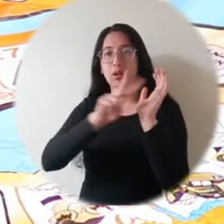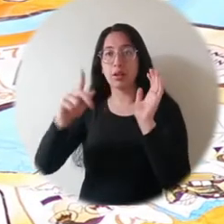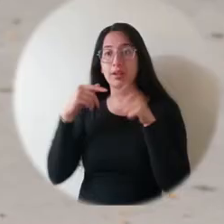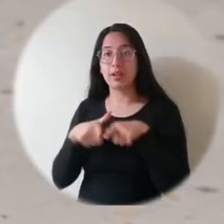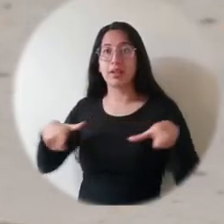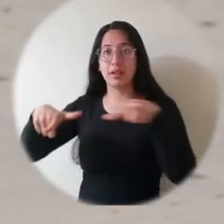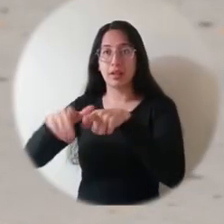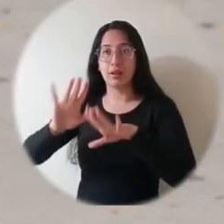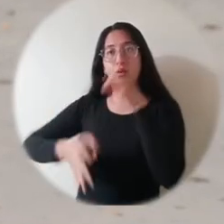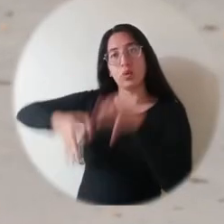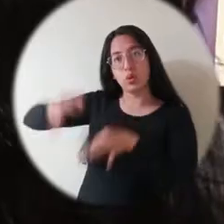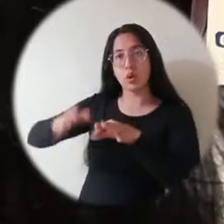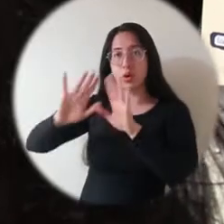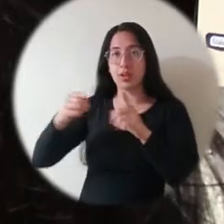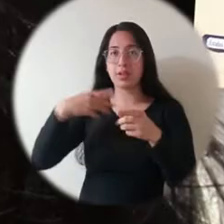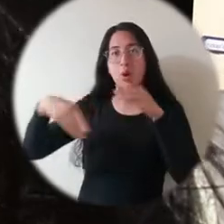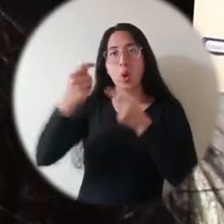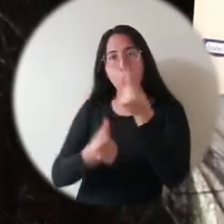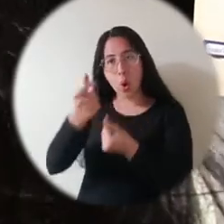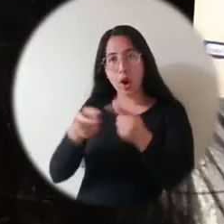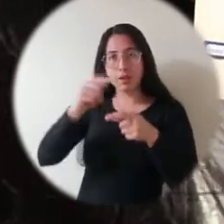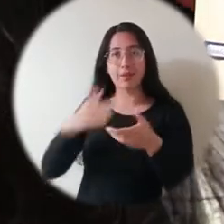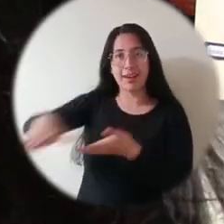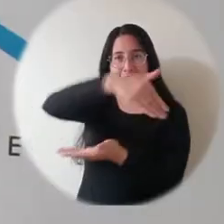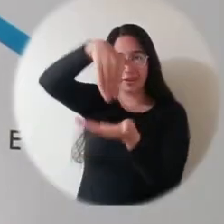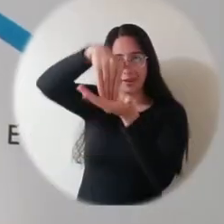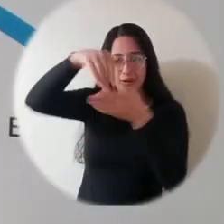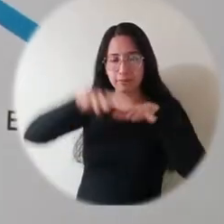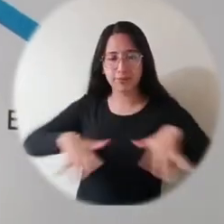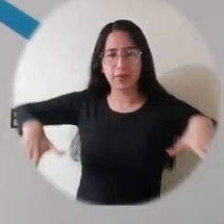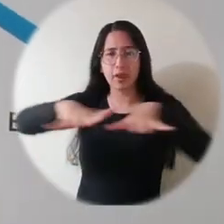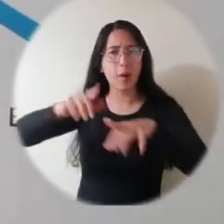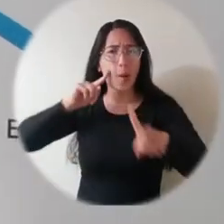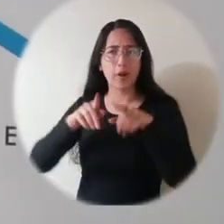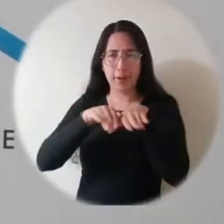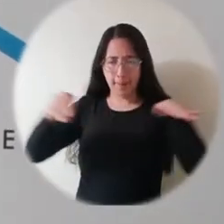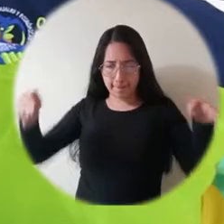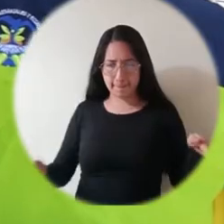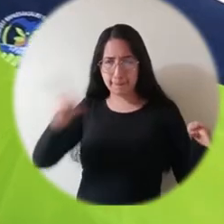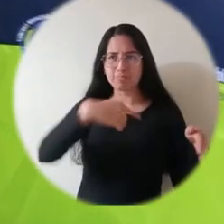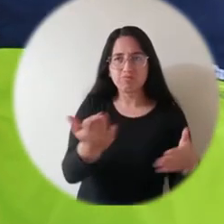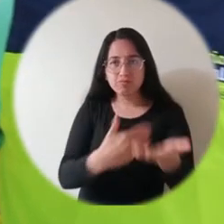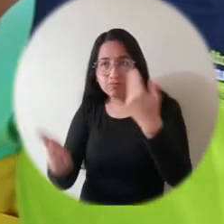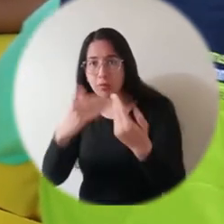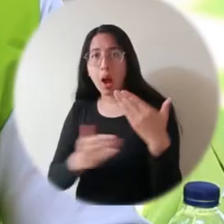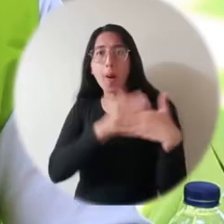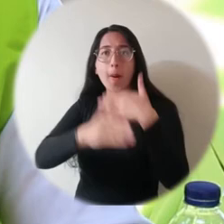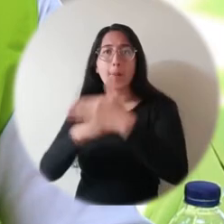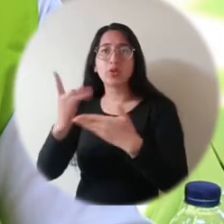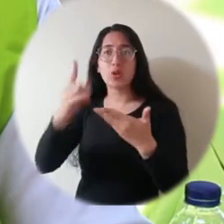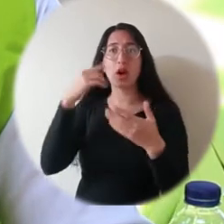actividad en que el consultorio empresarial y contable de Unimagdalena se instaló en la plazoleta central del campus para brindar orientación